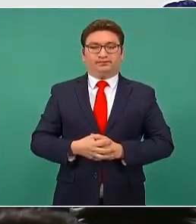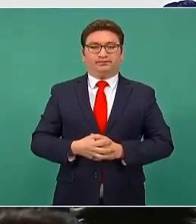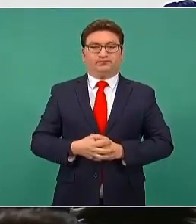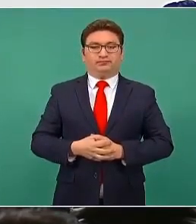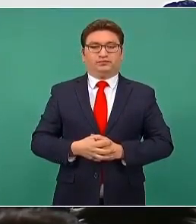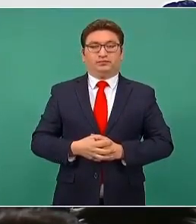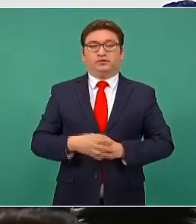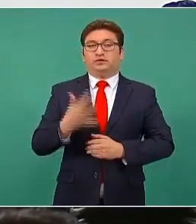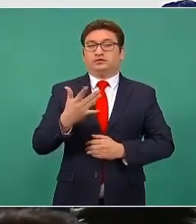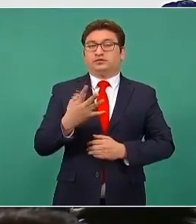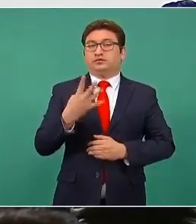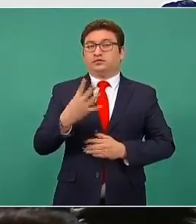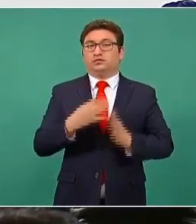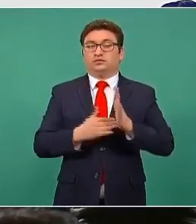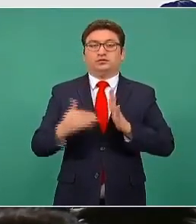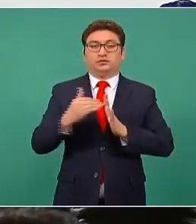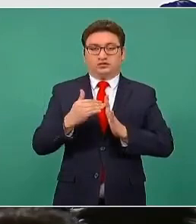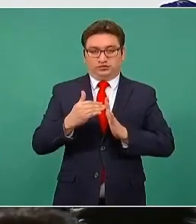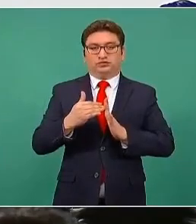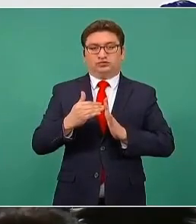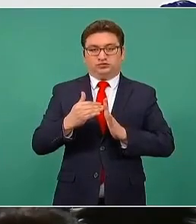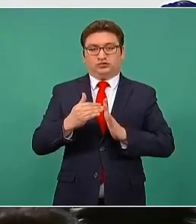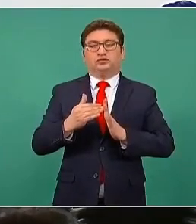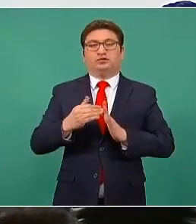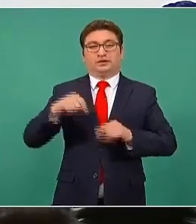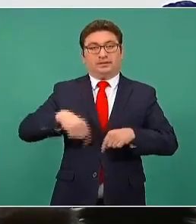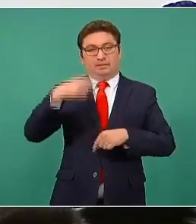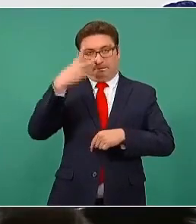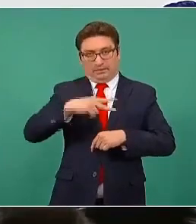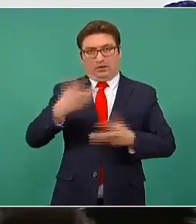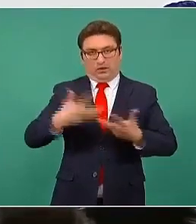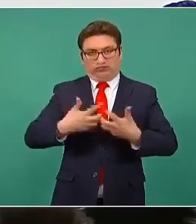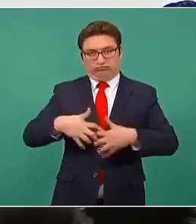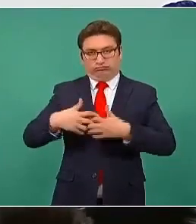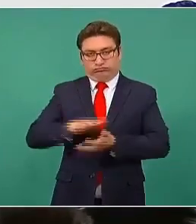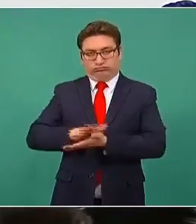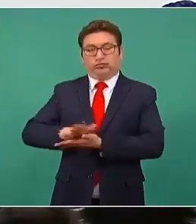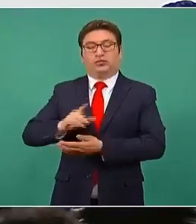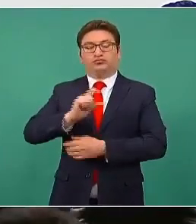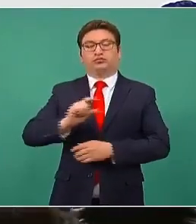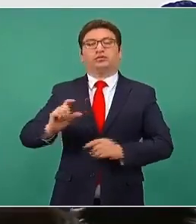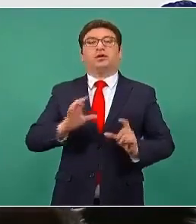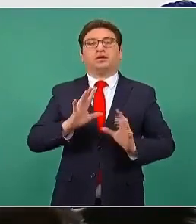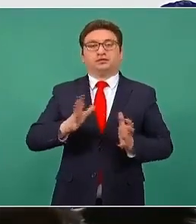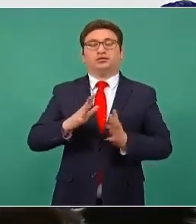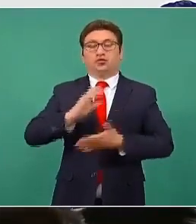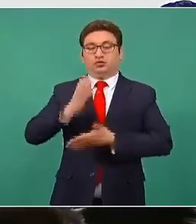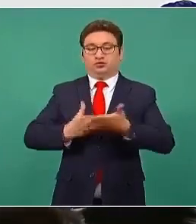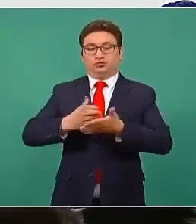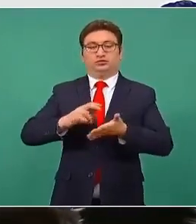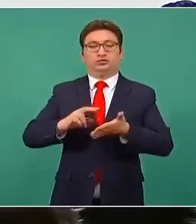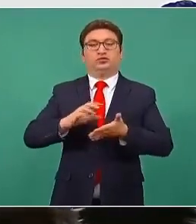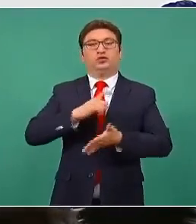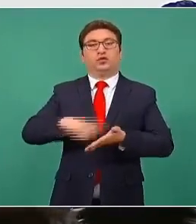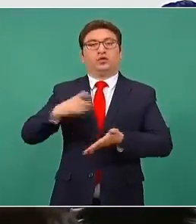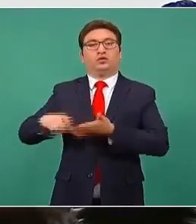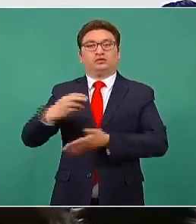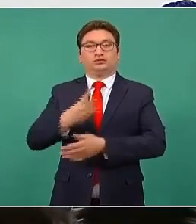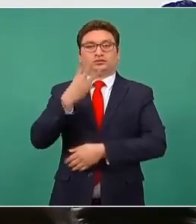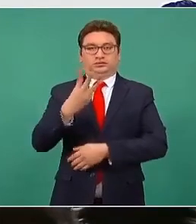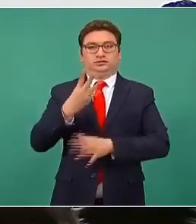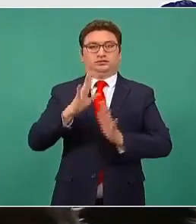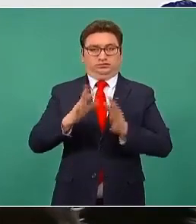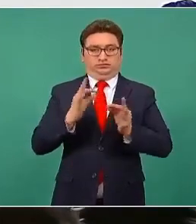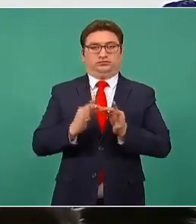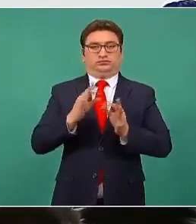más de 54 millones de dosis envasadas en México. Contratos concluidos, tres. Ahora les platico cuáles son.